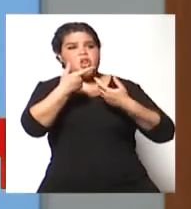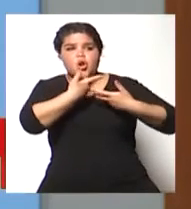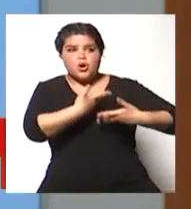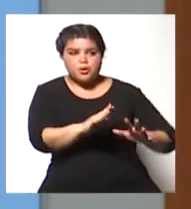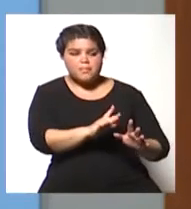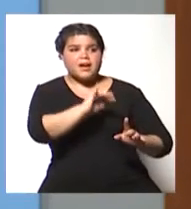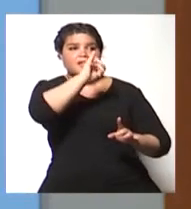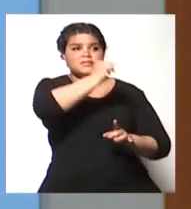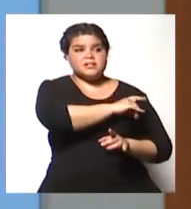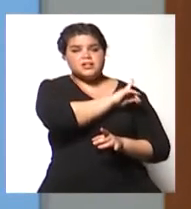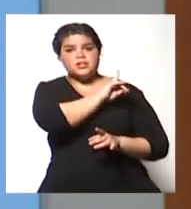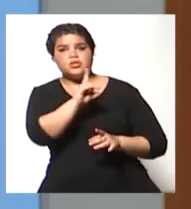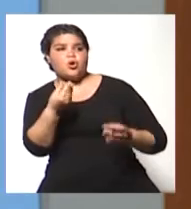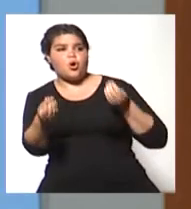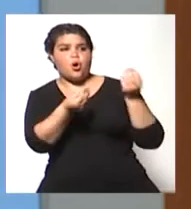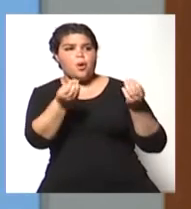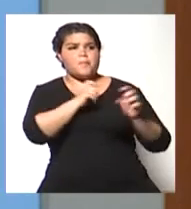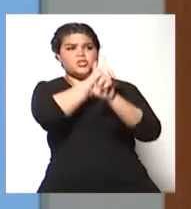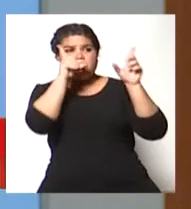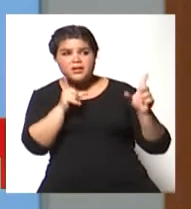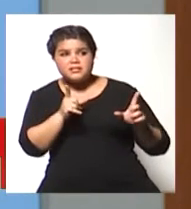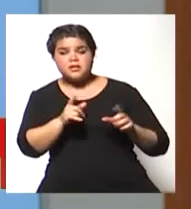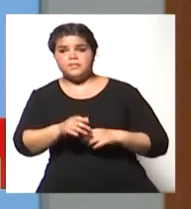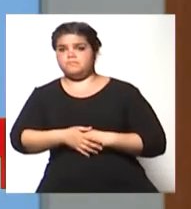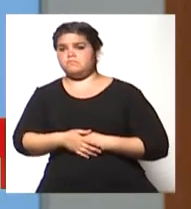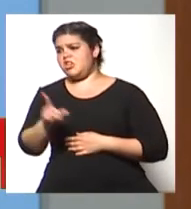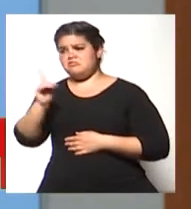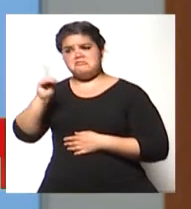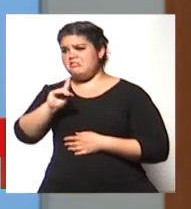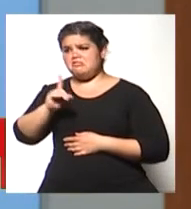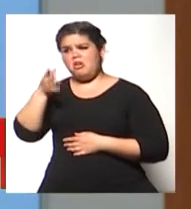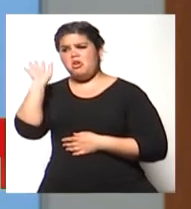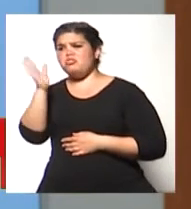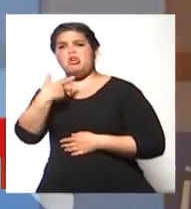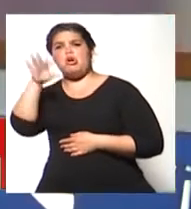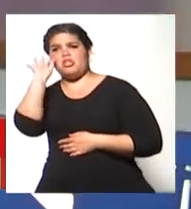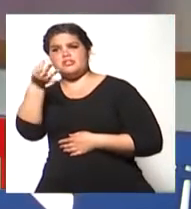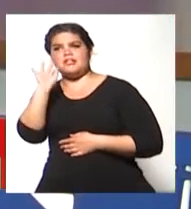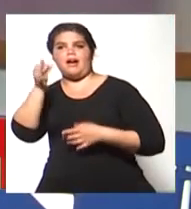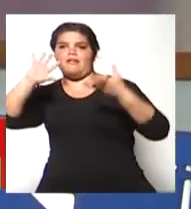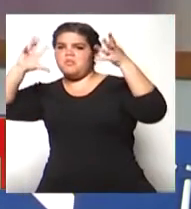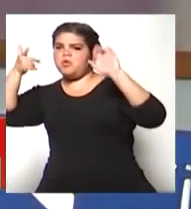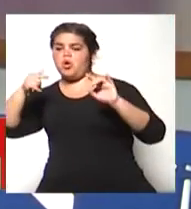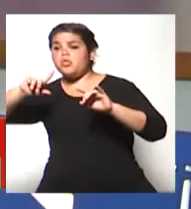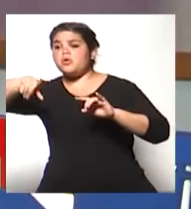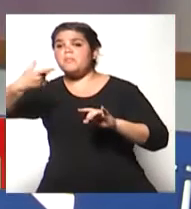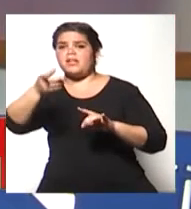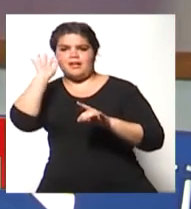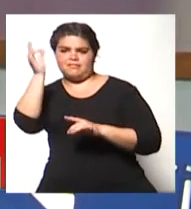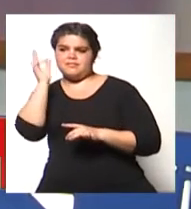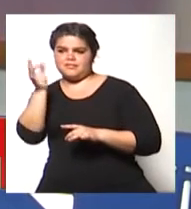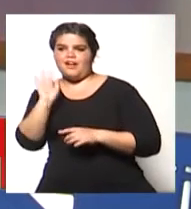¿Era esperado esto o esto se tomó por sorpresa? No, no, está esperado. Yo te digo, el pronóstico para mañana, inclusive, es